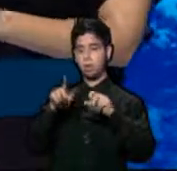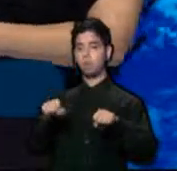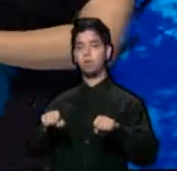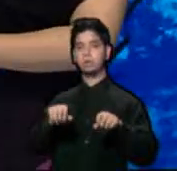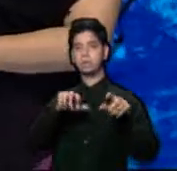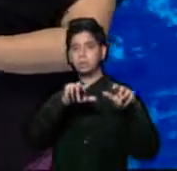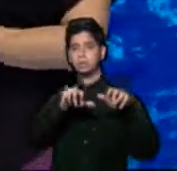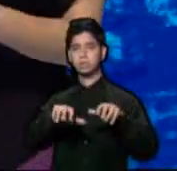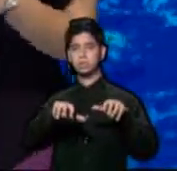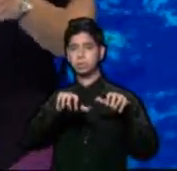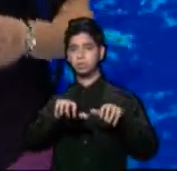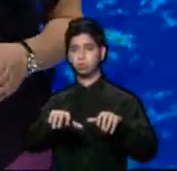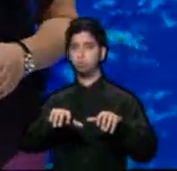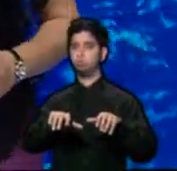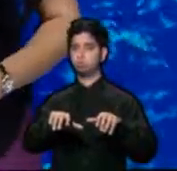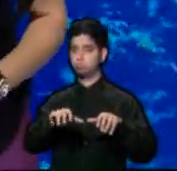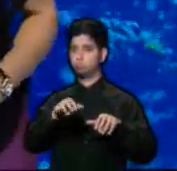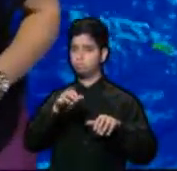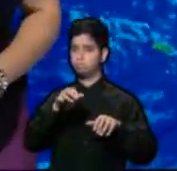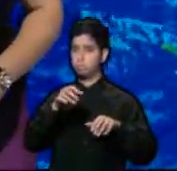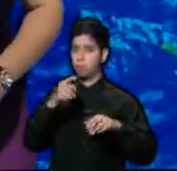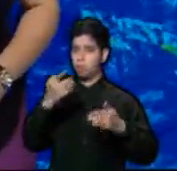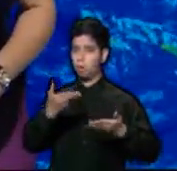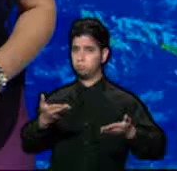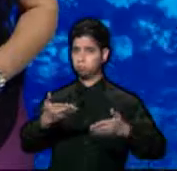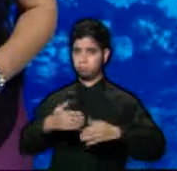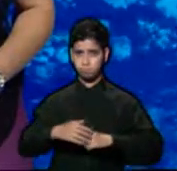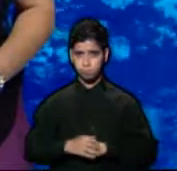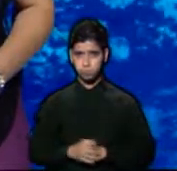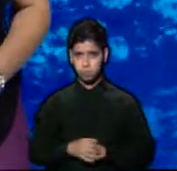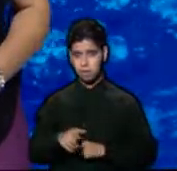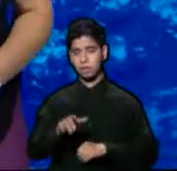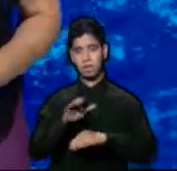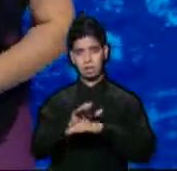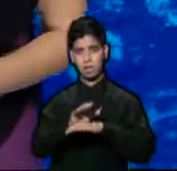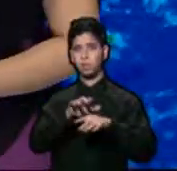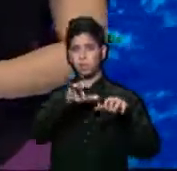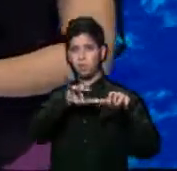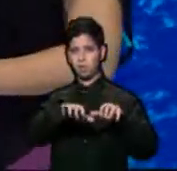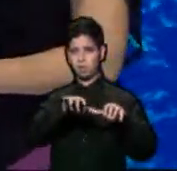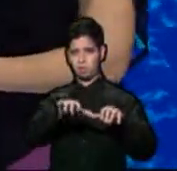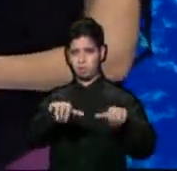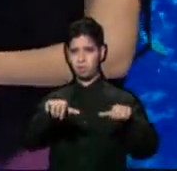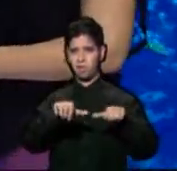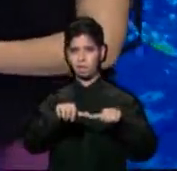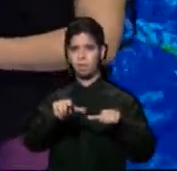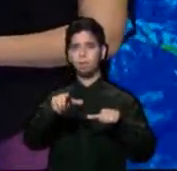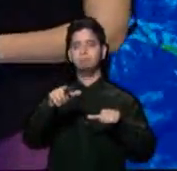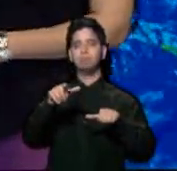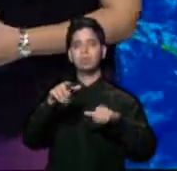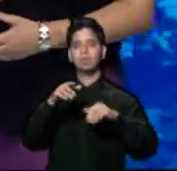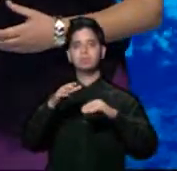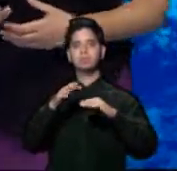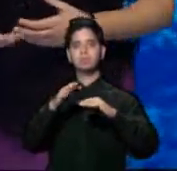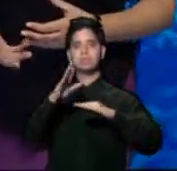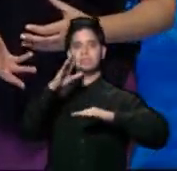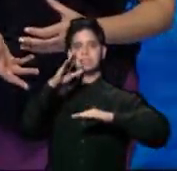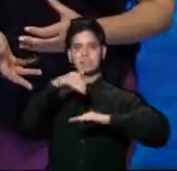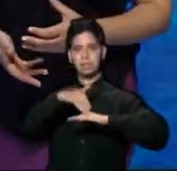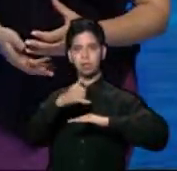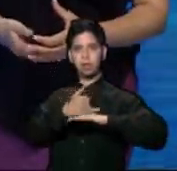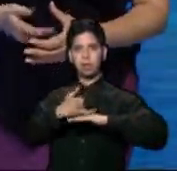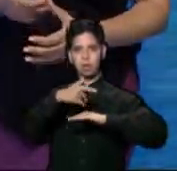durante los próximos días. De hecho, esta tarde estuvo bastante lluviosa para sectores al norte de la cordillera central. Vamos a mirar la